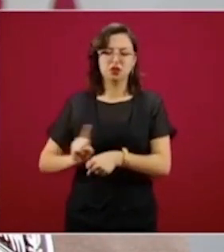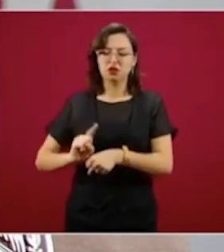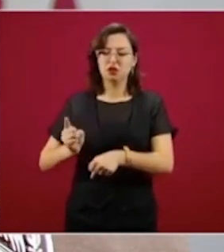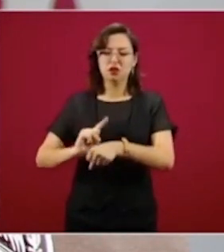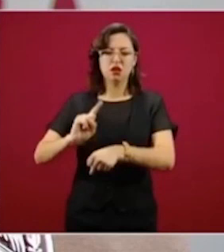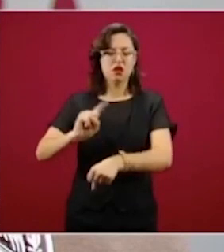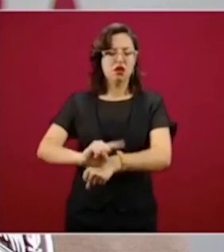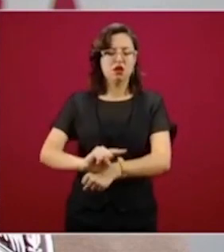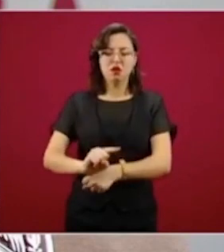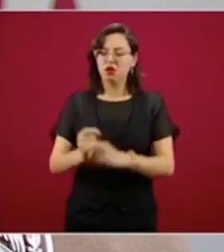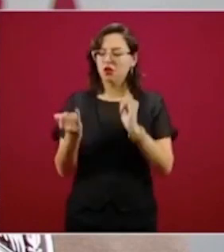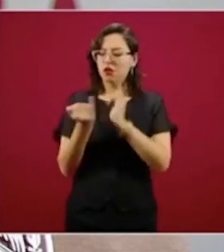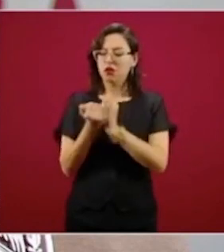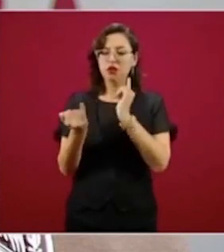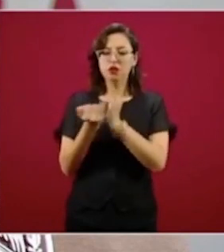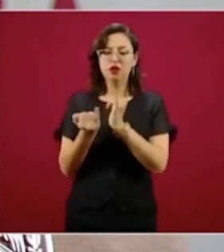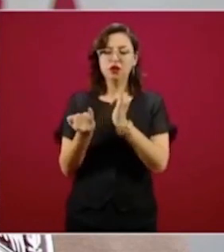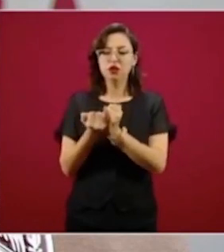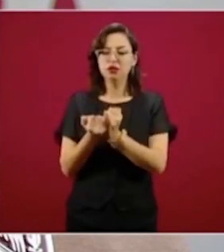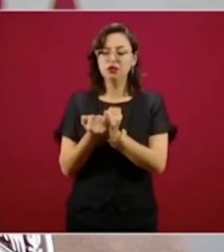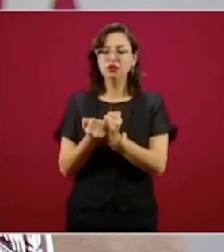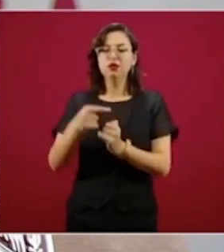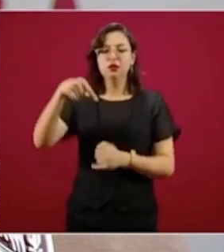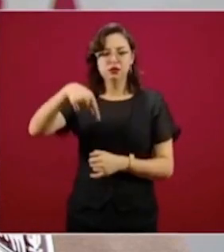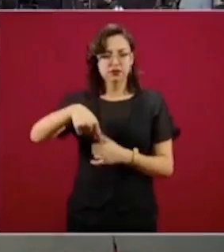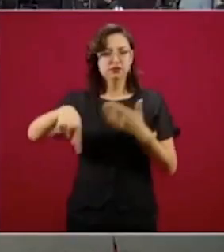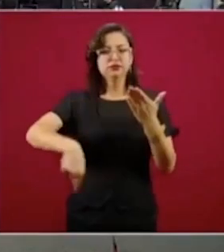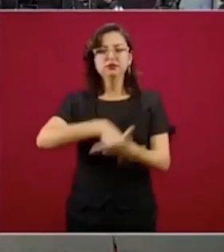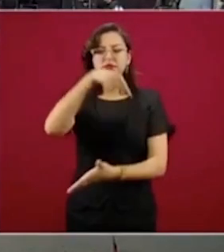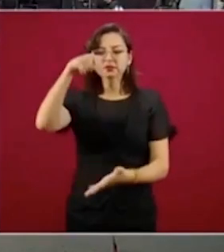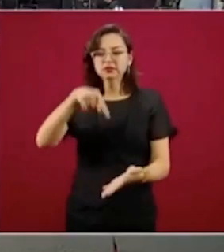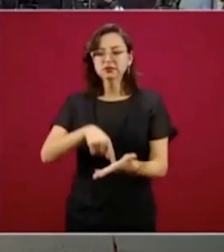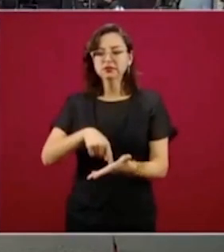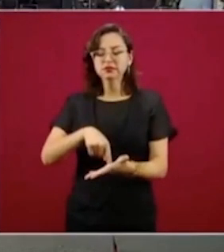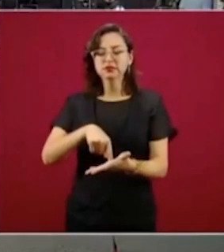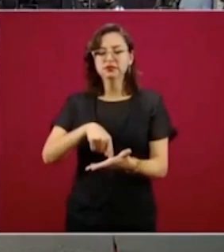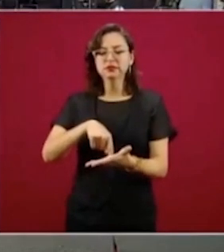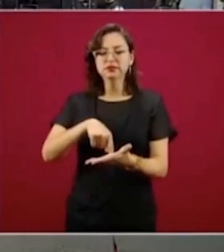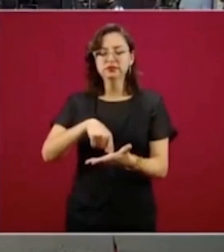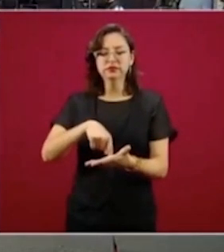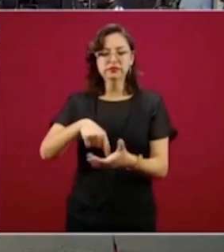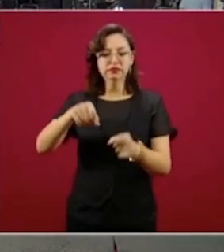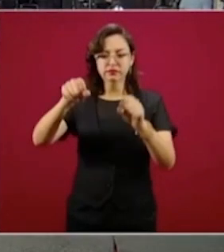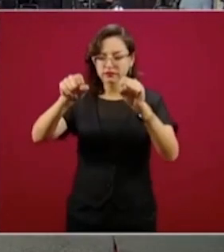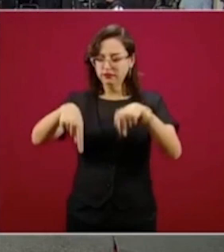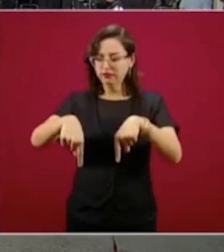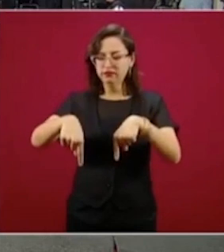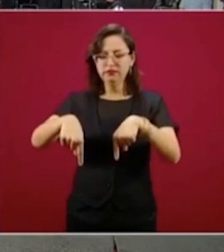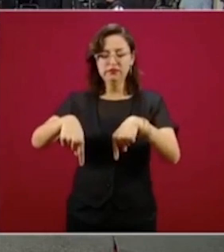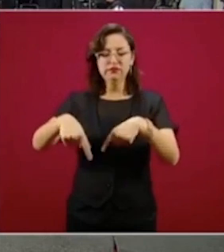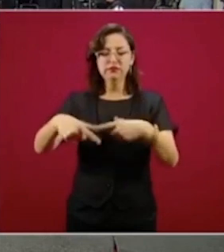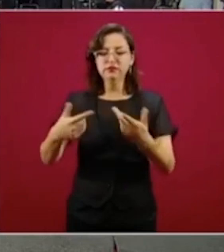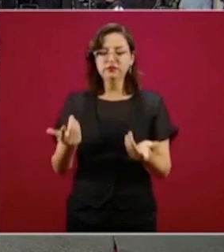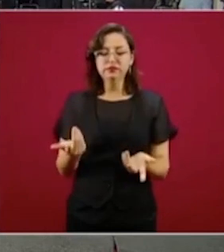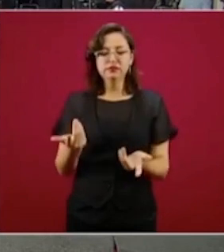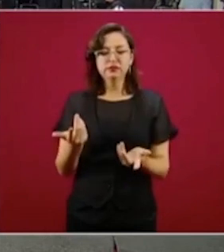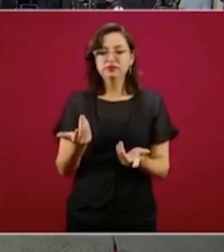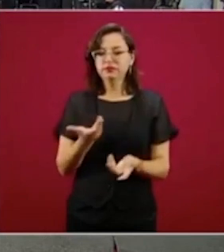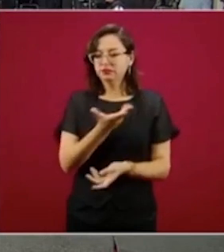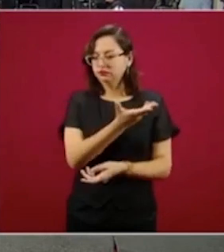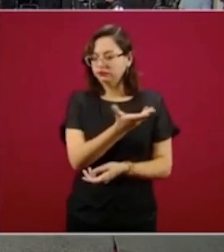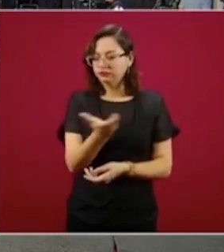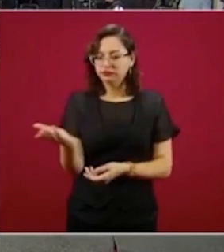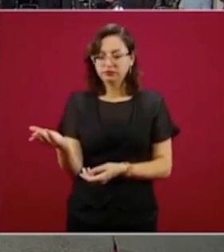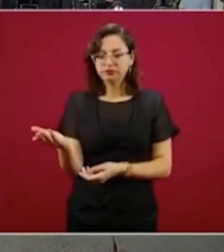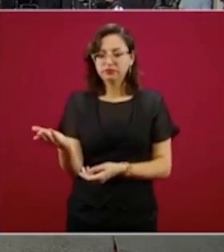En este lugar y con el mismo